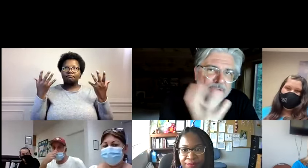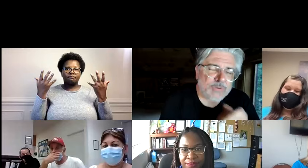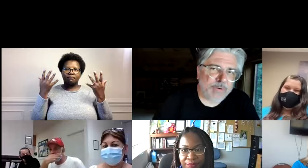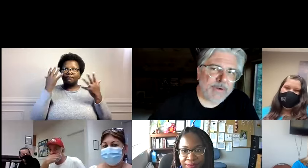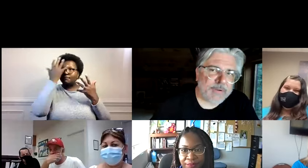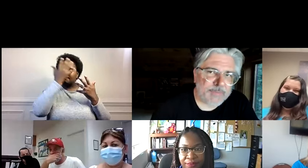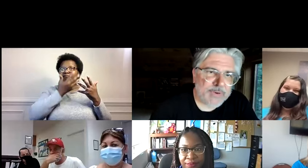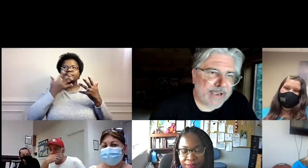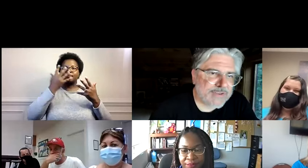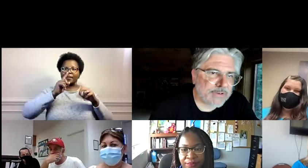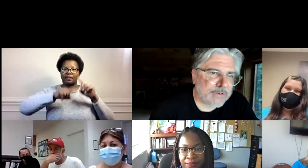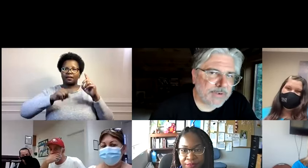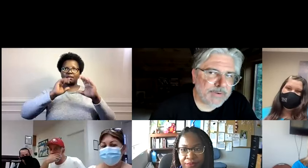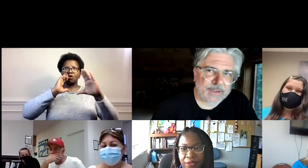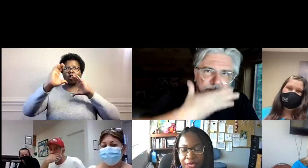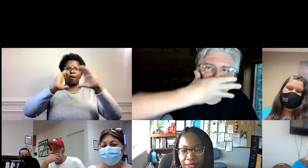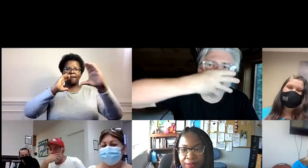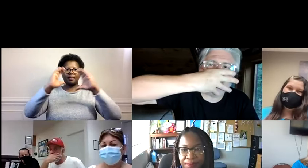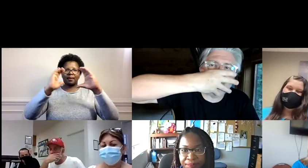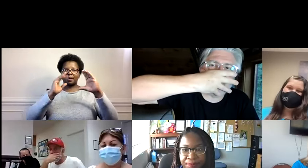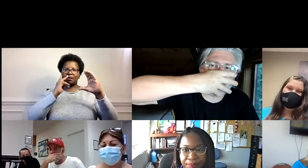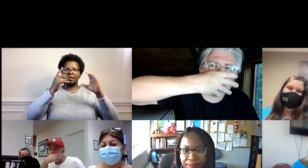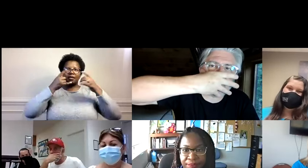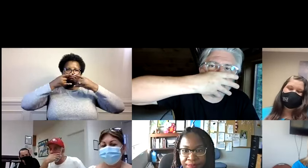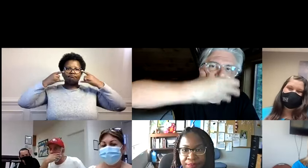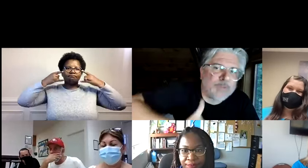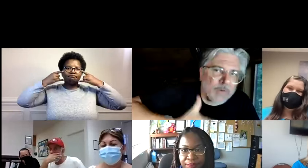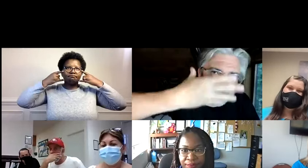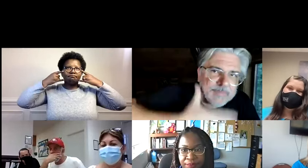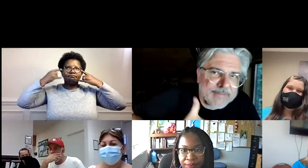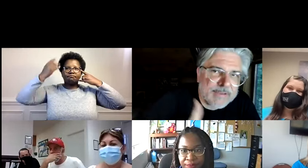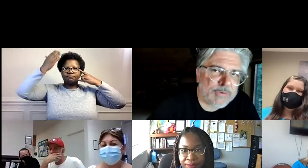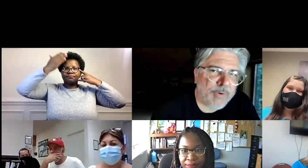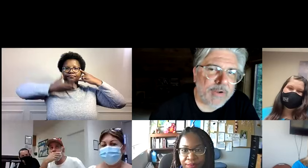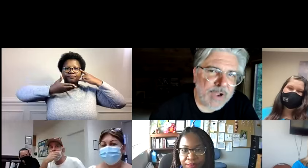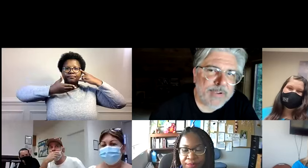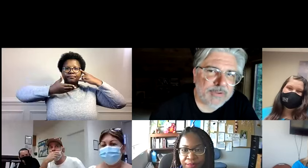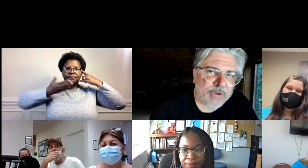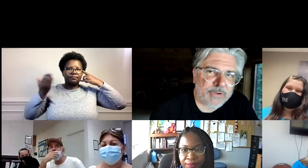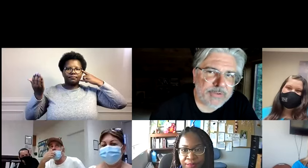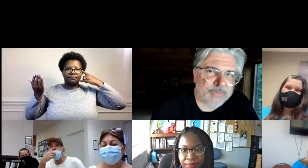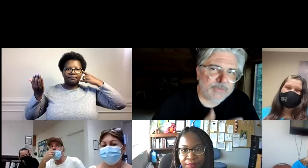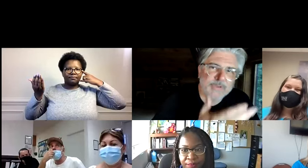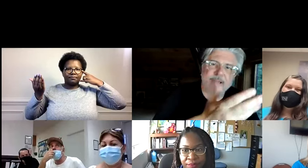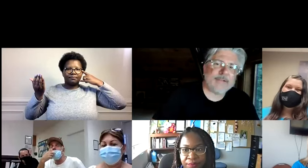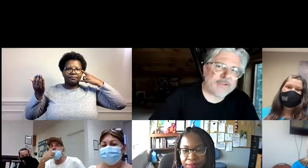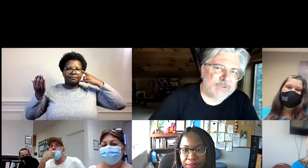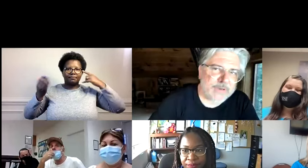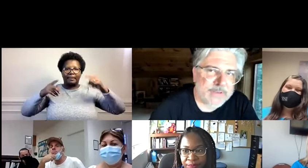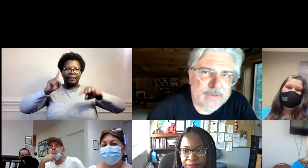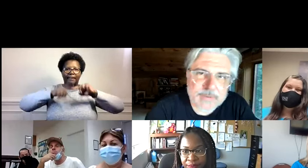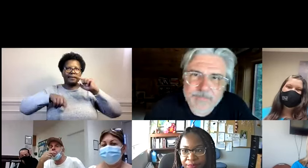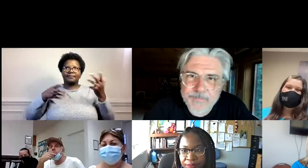otra persona. Eso es una parte enorme de la comunicación, ¿verdad? Ver las expresiones faciales de otra persona. Y eso es parte